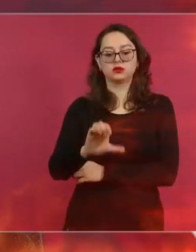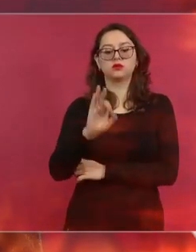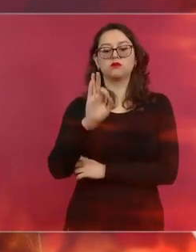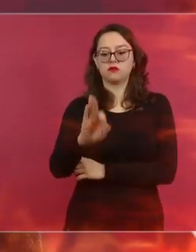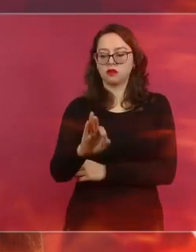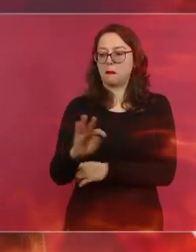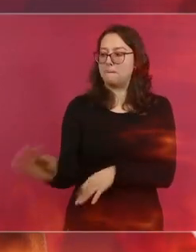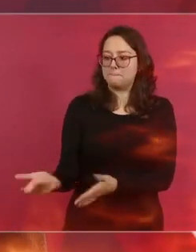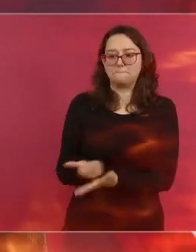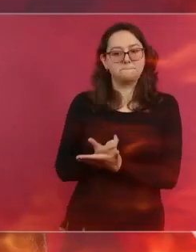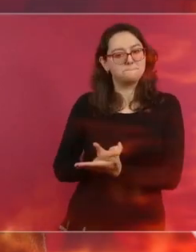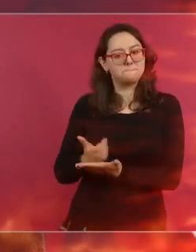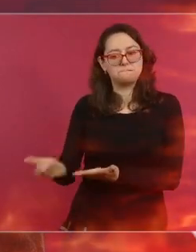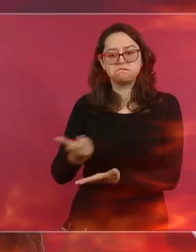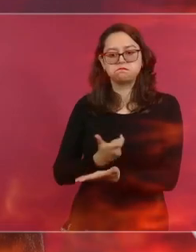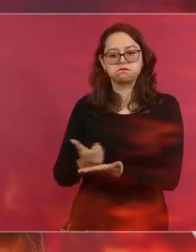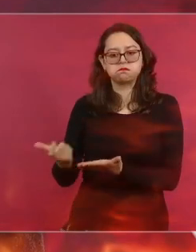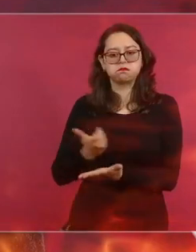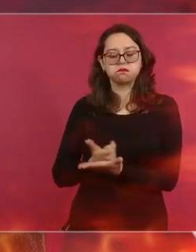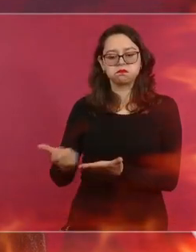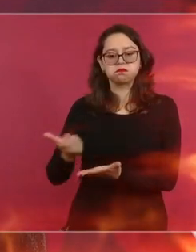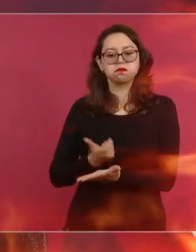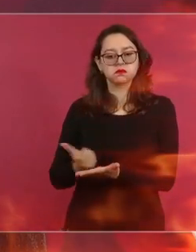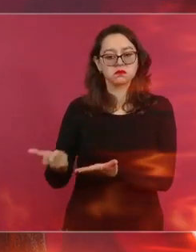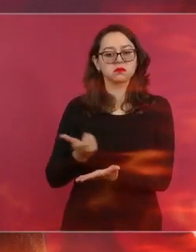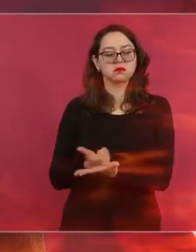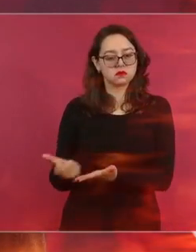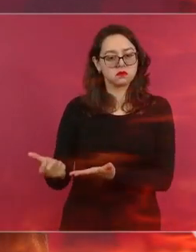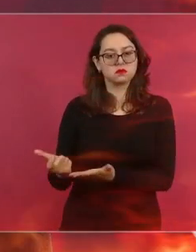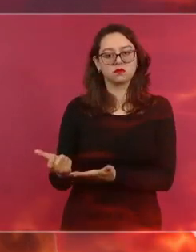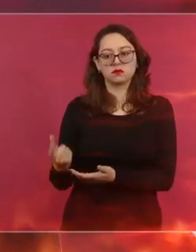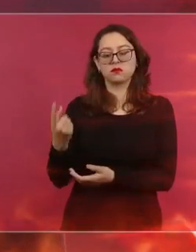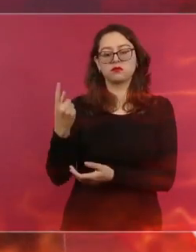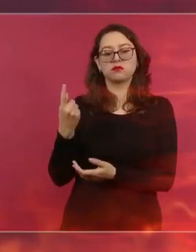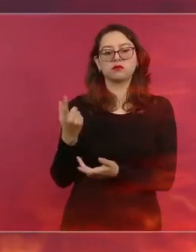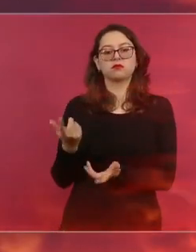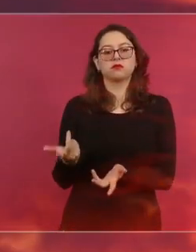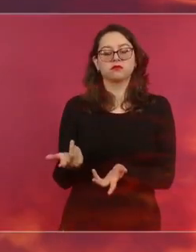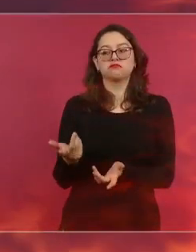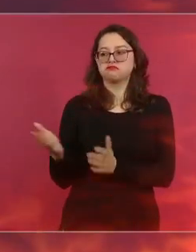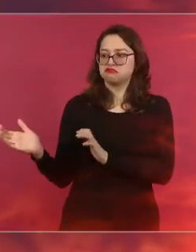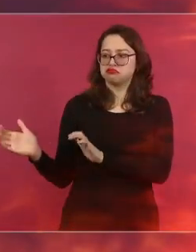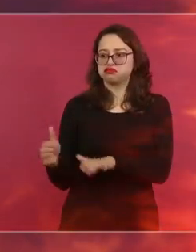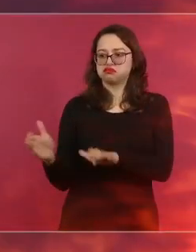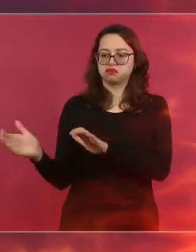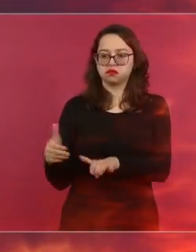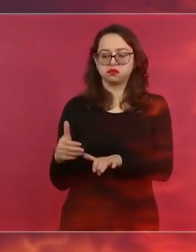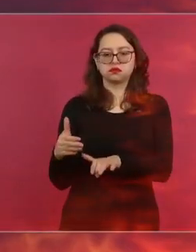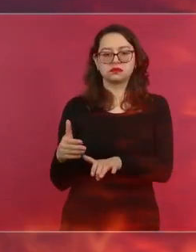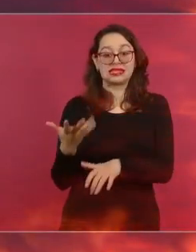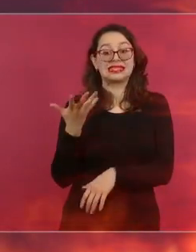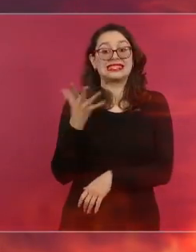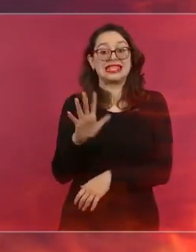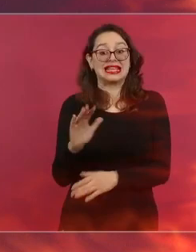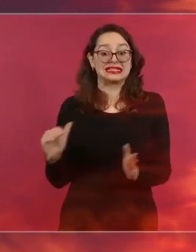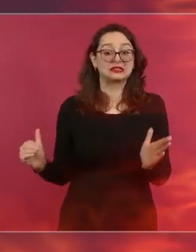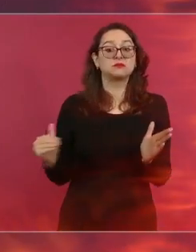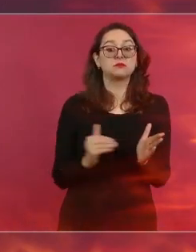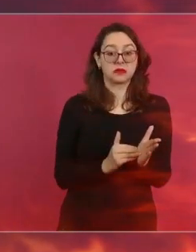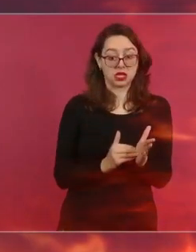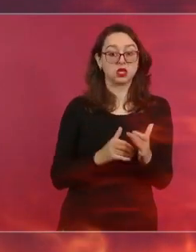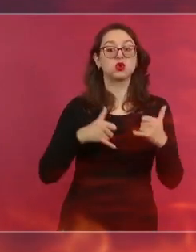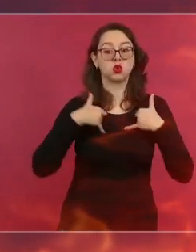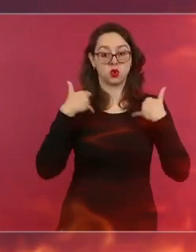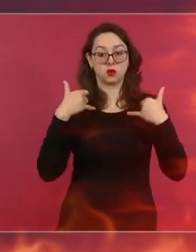Se van a entregar una canasta básica de 24 productos alimenticios a cada familia por semana